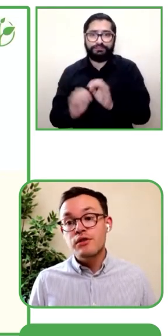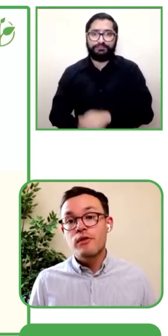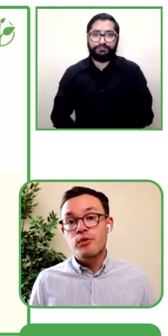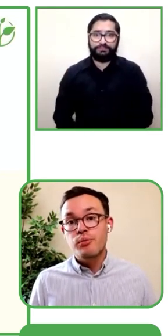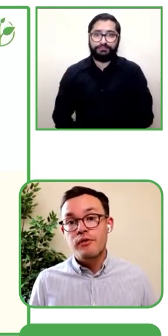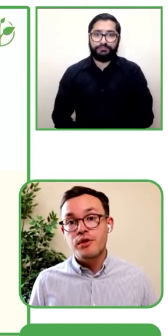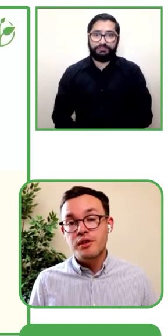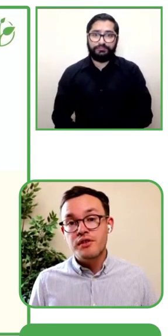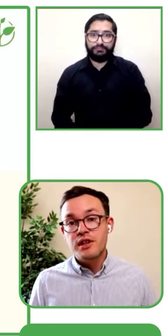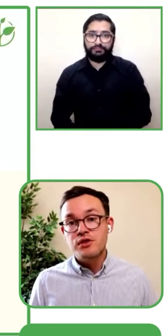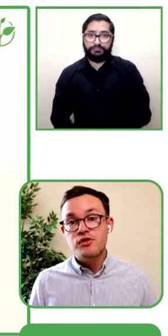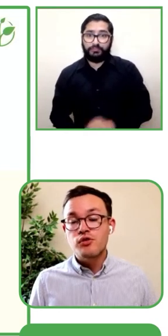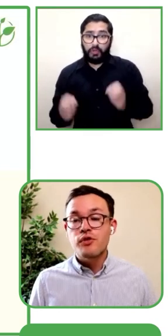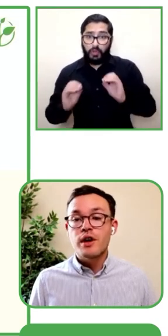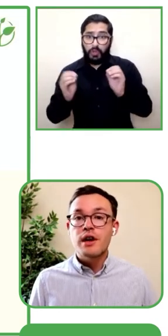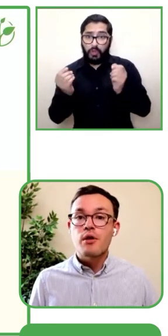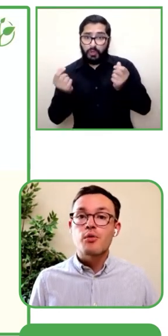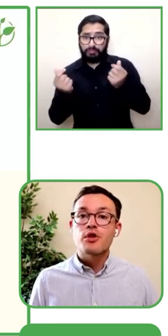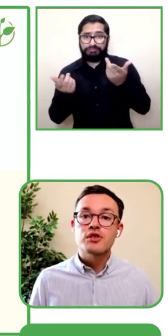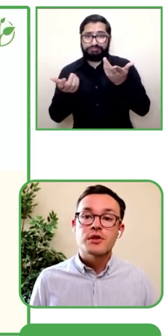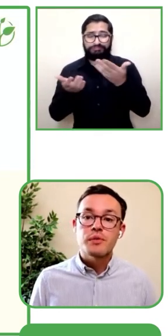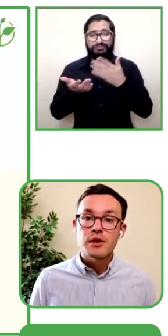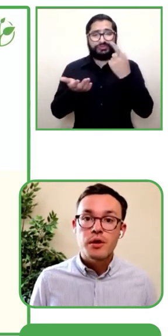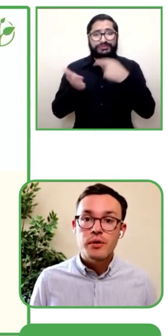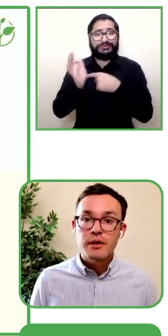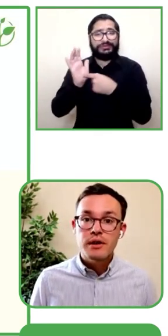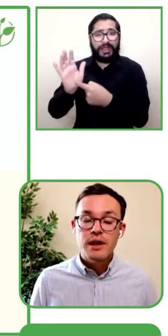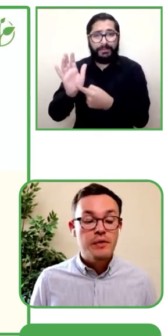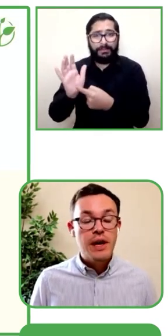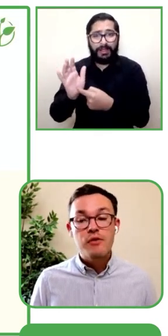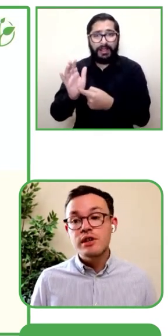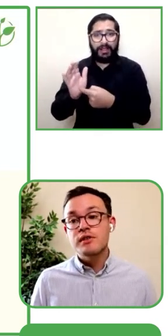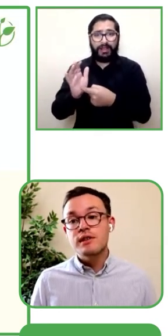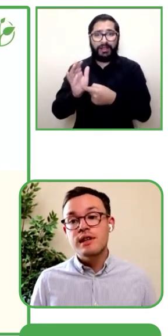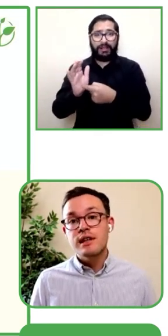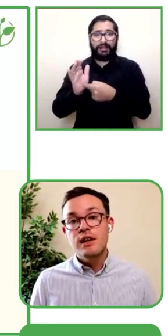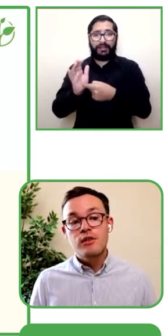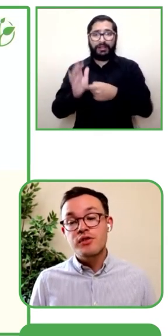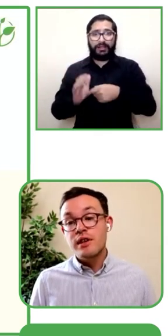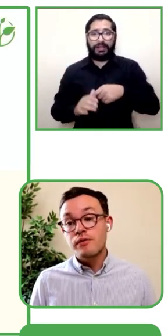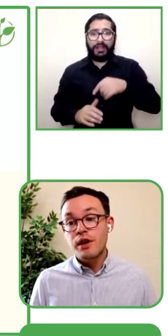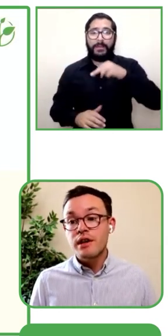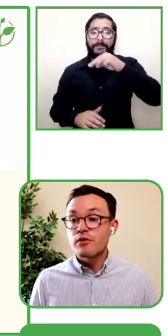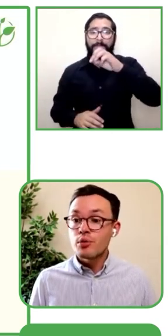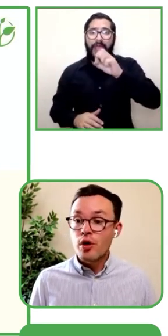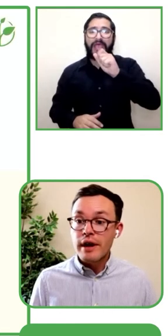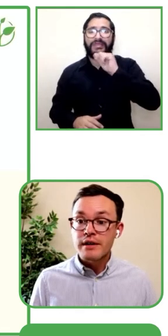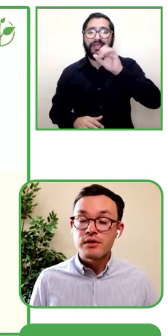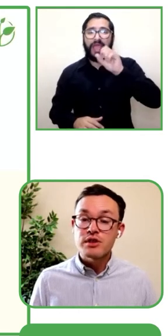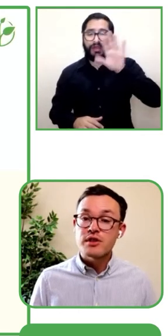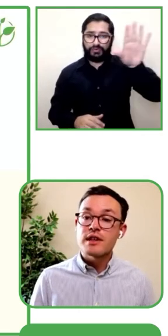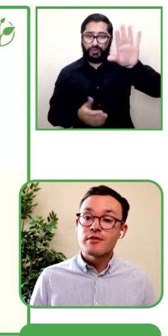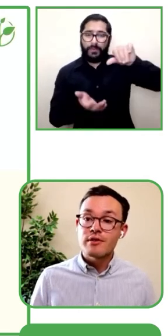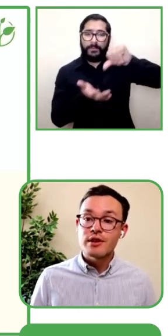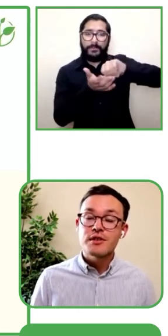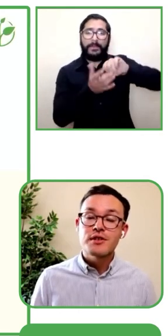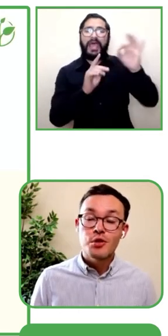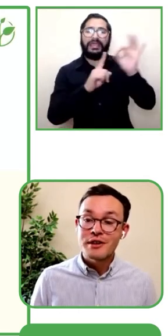Pakistán, por ejemplo, estamos colaborando con organizaciones sin fines de lucro para lanzarlos en estos países. Y